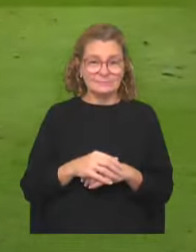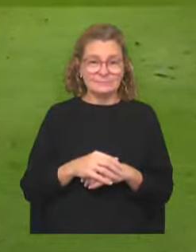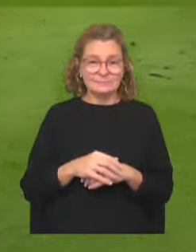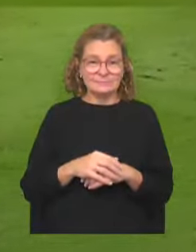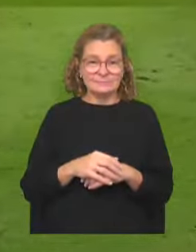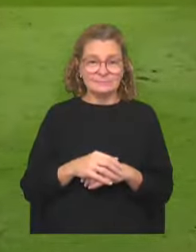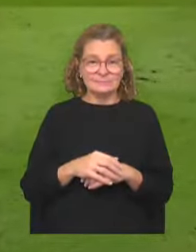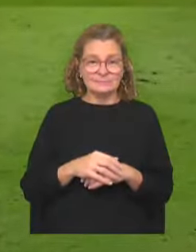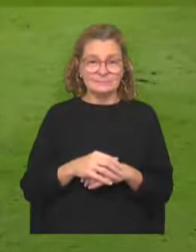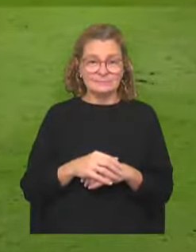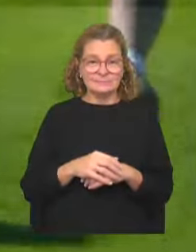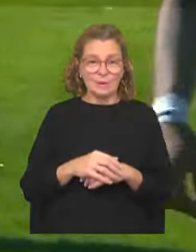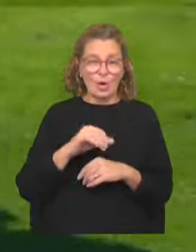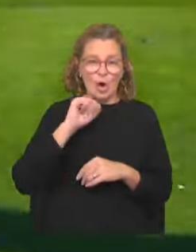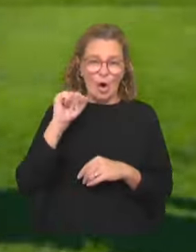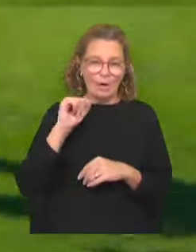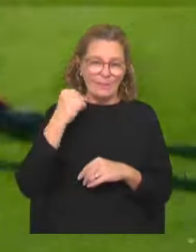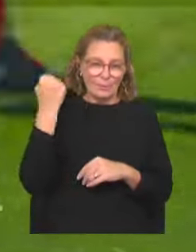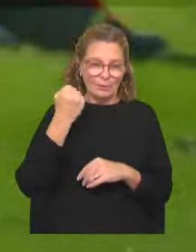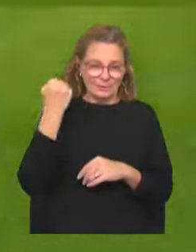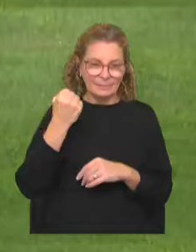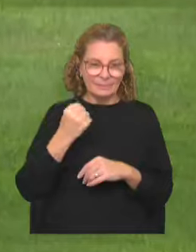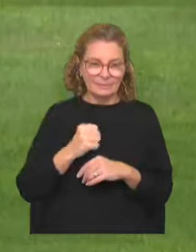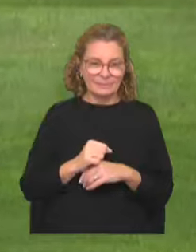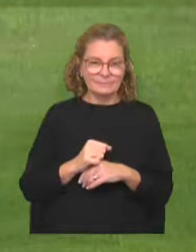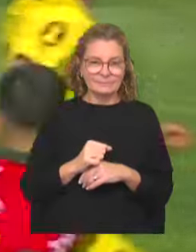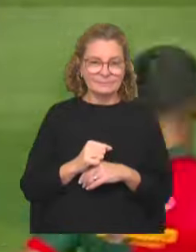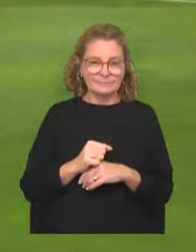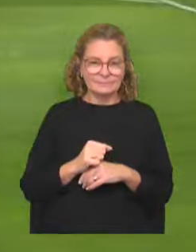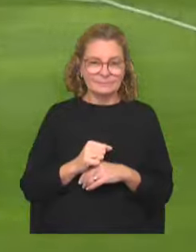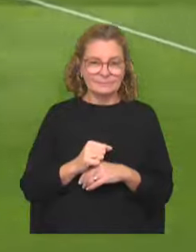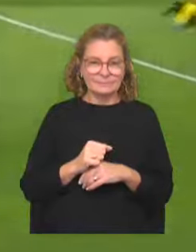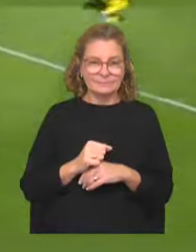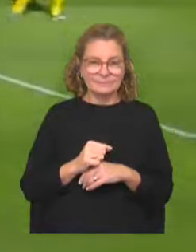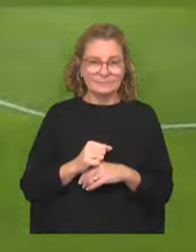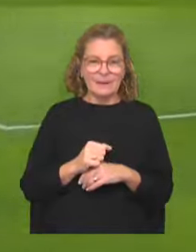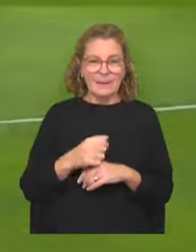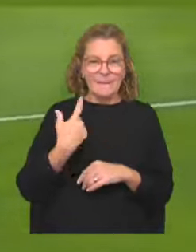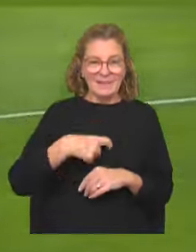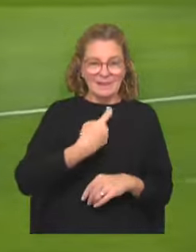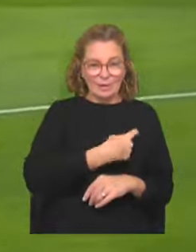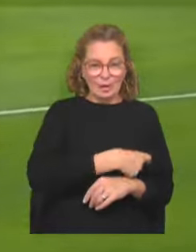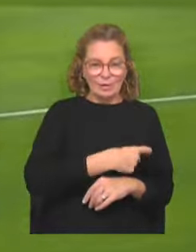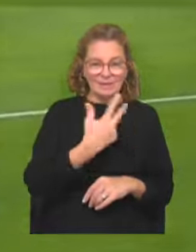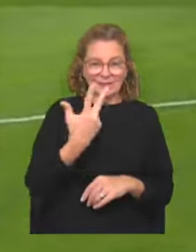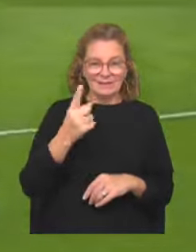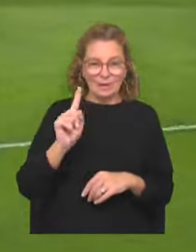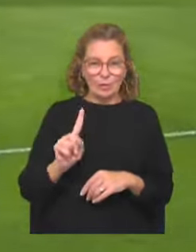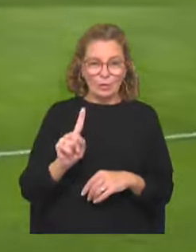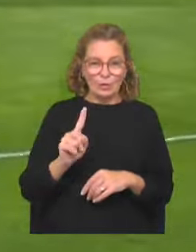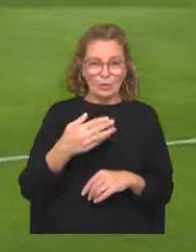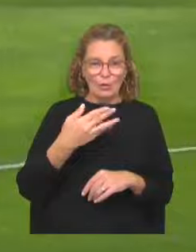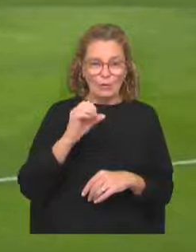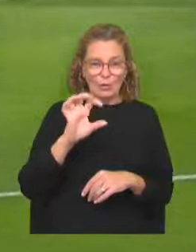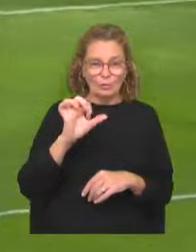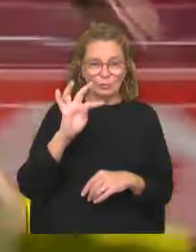ángulo y al ángulo el gol del ex Wanderers a los 5 del complemento. Peñarol, 3 a 1 a Boston River en el